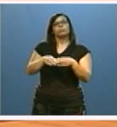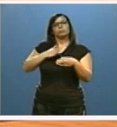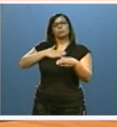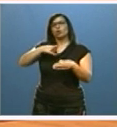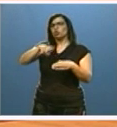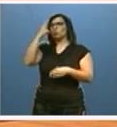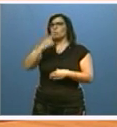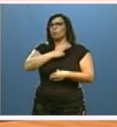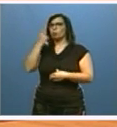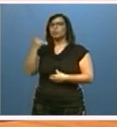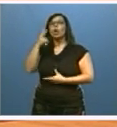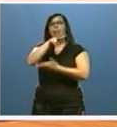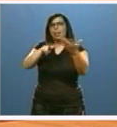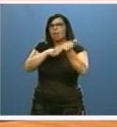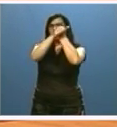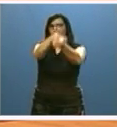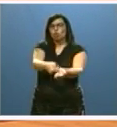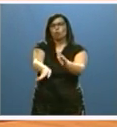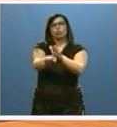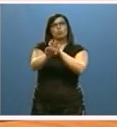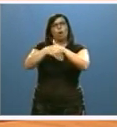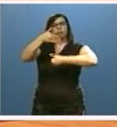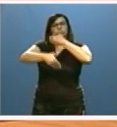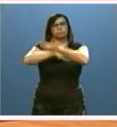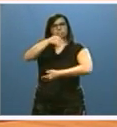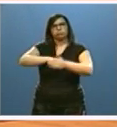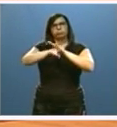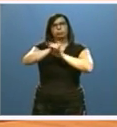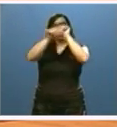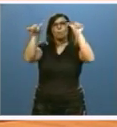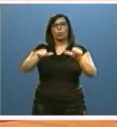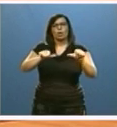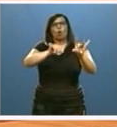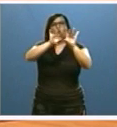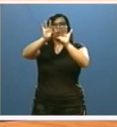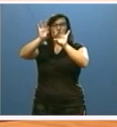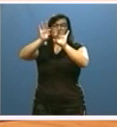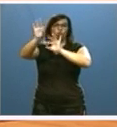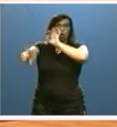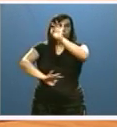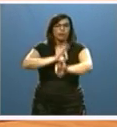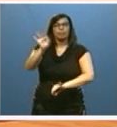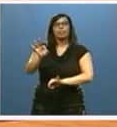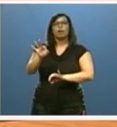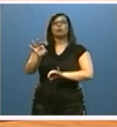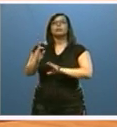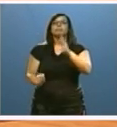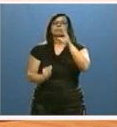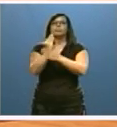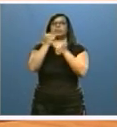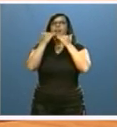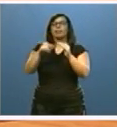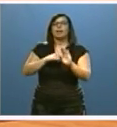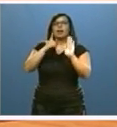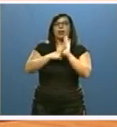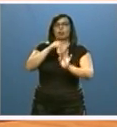expresamente, y leo, a continuar avanzando en el modelo de ordenación surgido con la aprobación de la Ley de Ordenación, Servicios